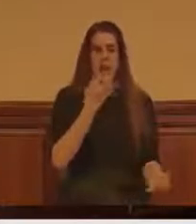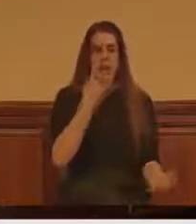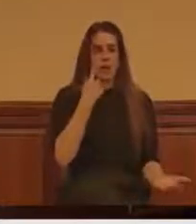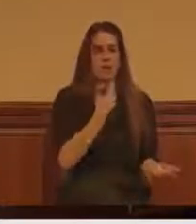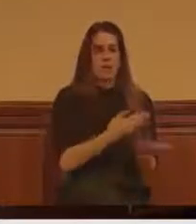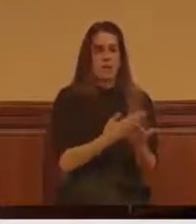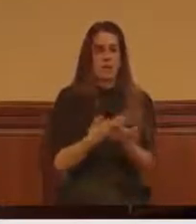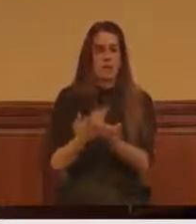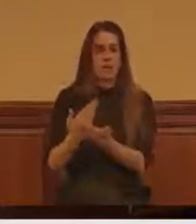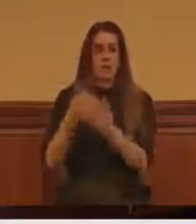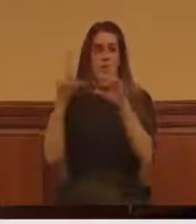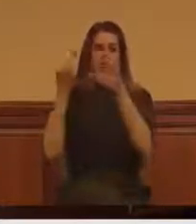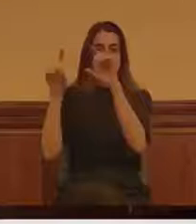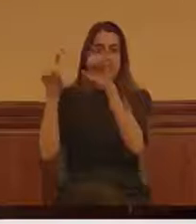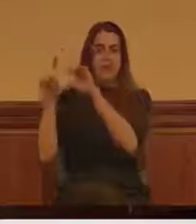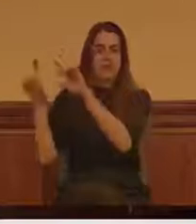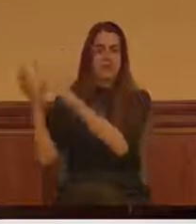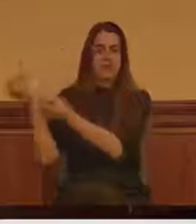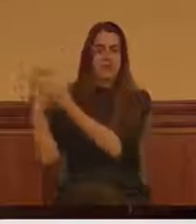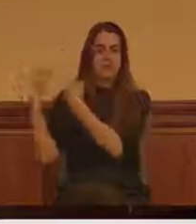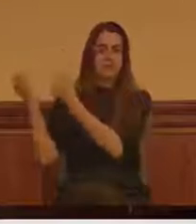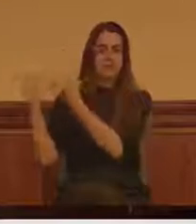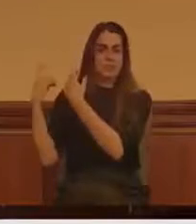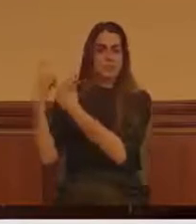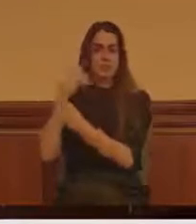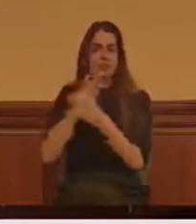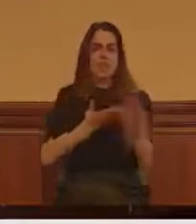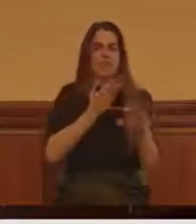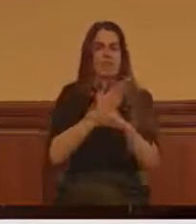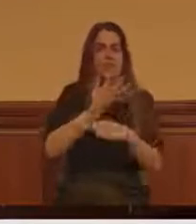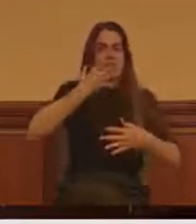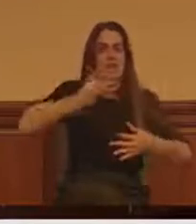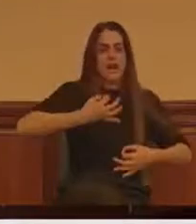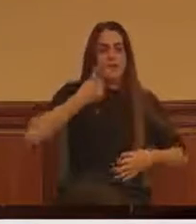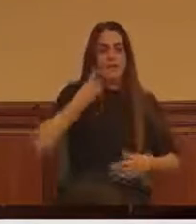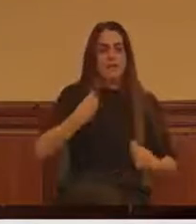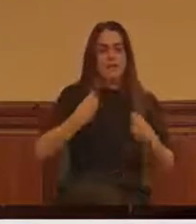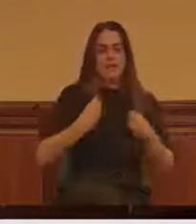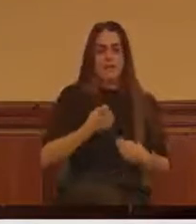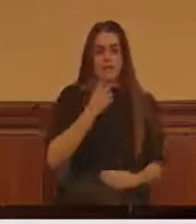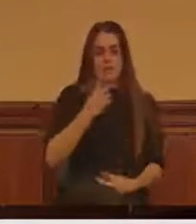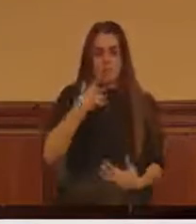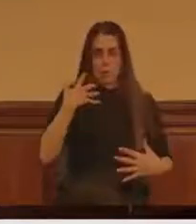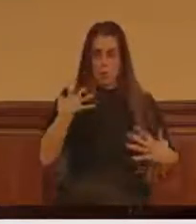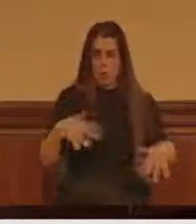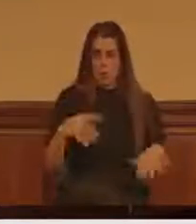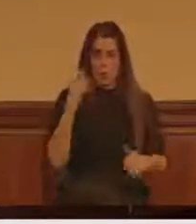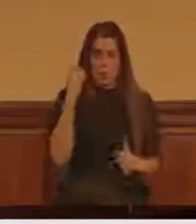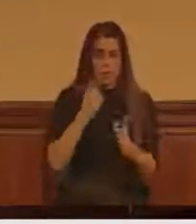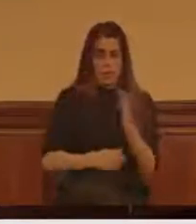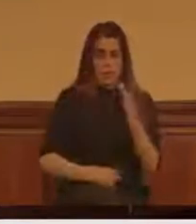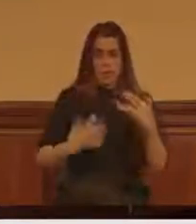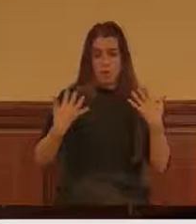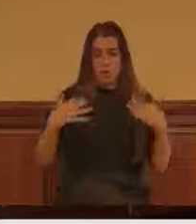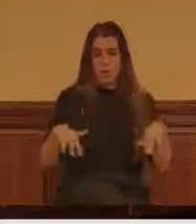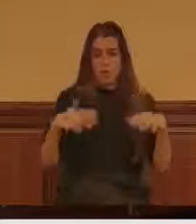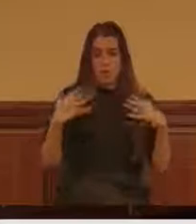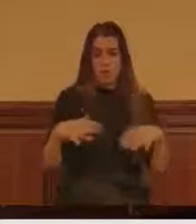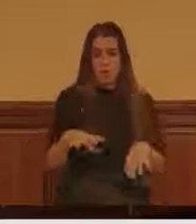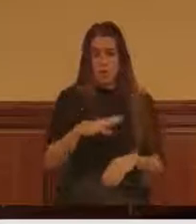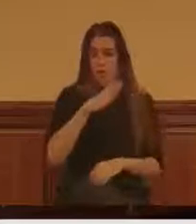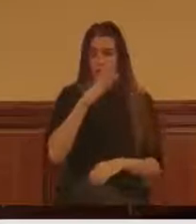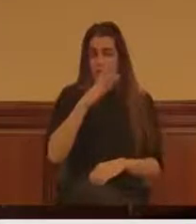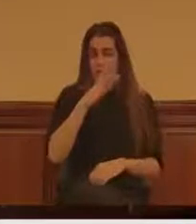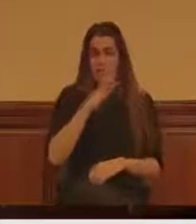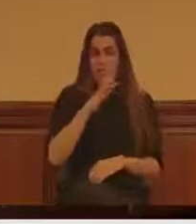las entidades animalistas. Les puedo decir que tremenda, o sea, tremenda la primera visita, la primera vez que yo fui